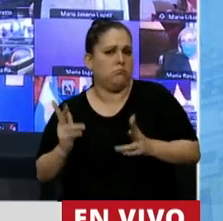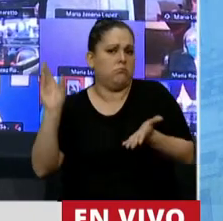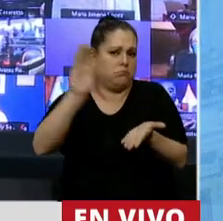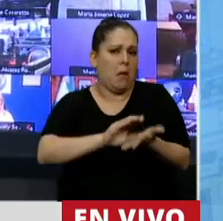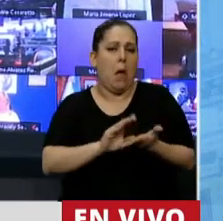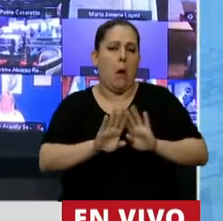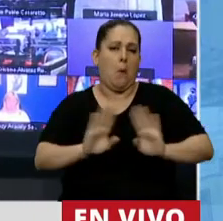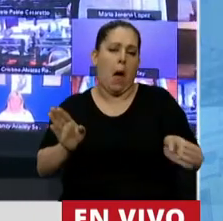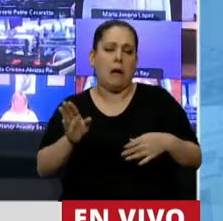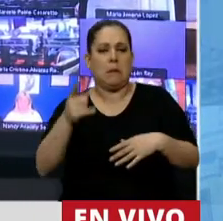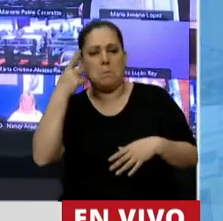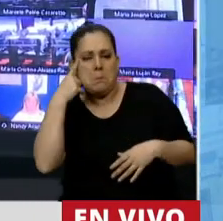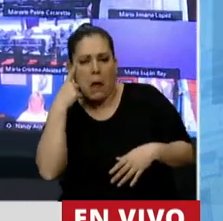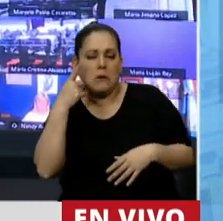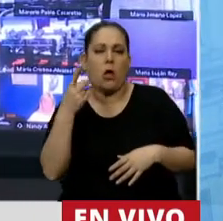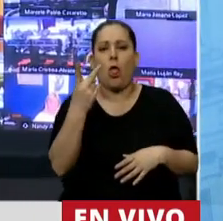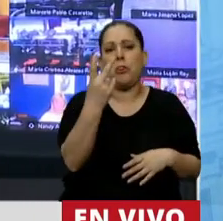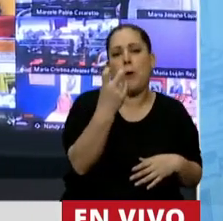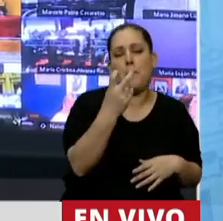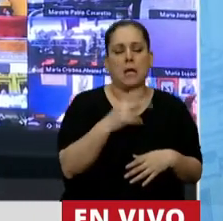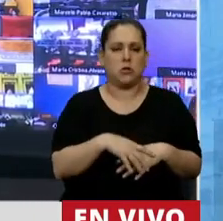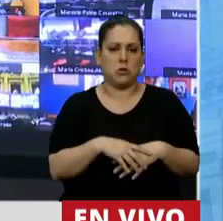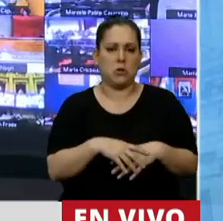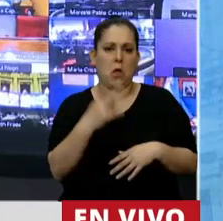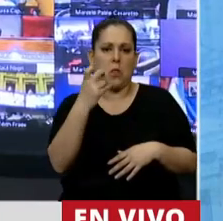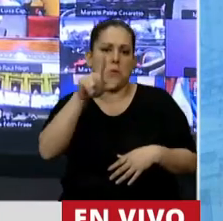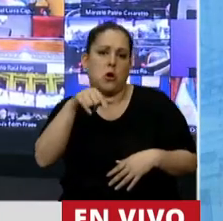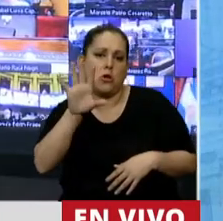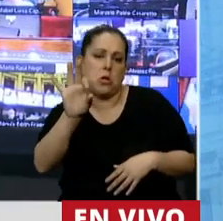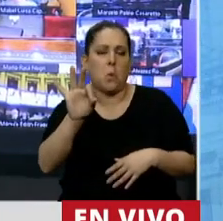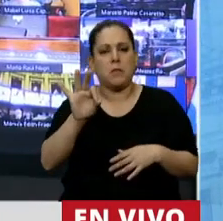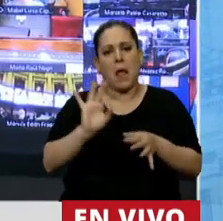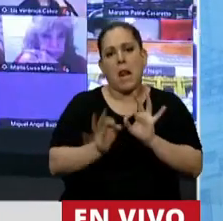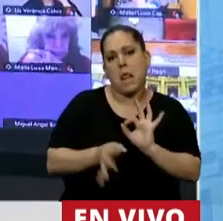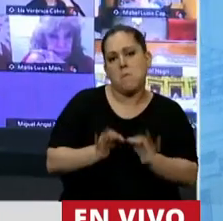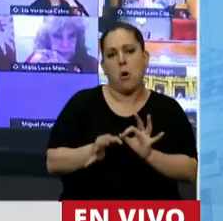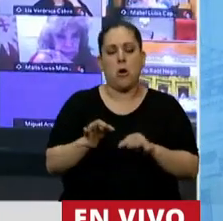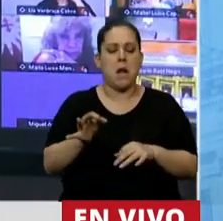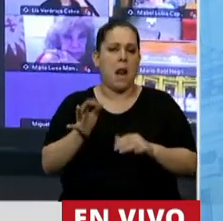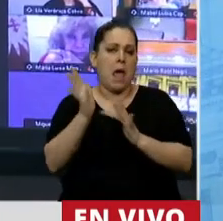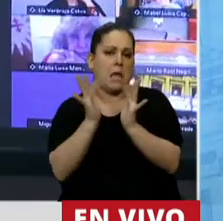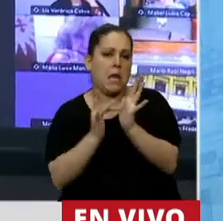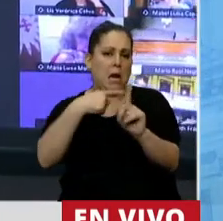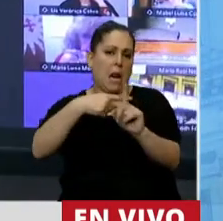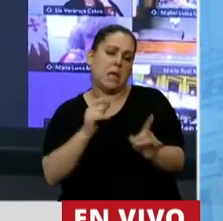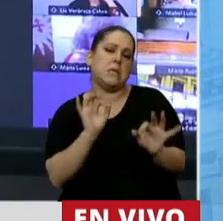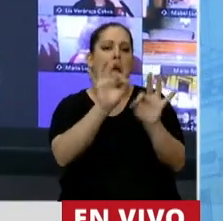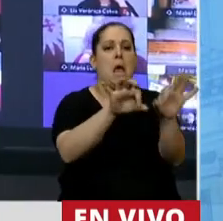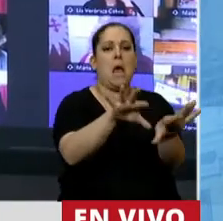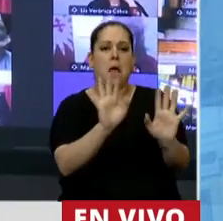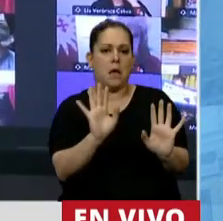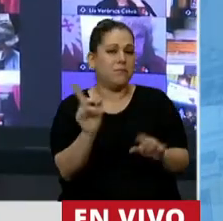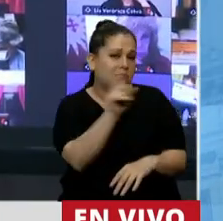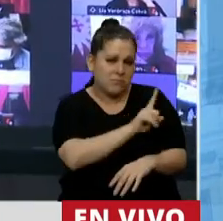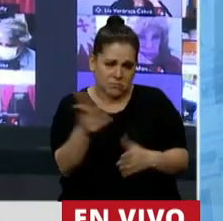limosnero de poner 2 pesos con 50 en la iglesia para sacarse la culpa de lo que disfrutan y pongan